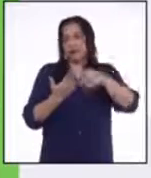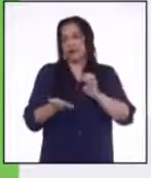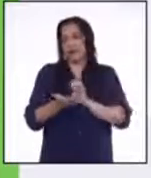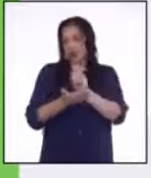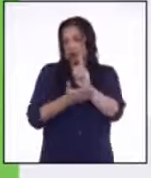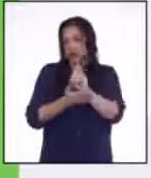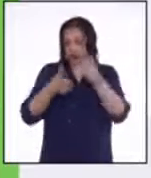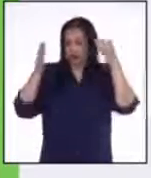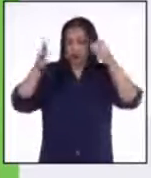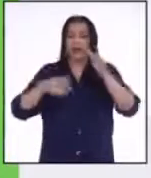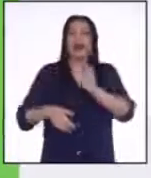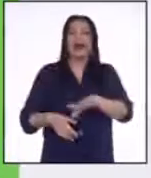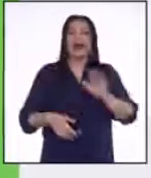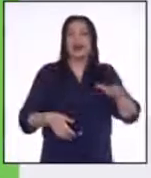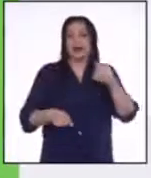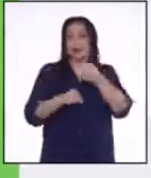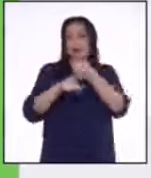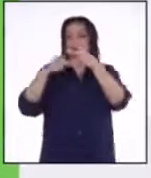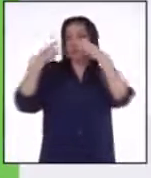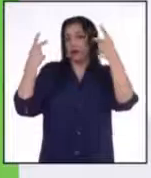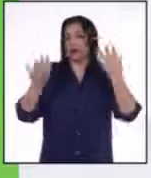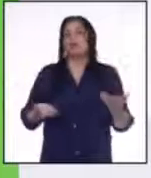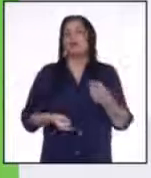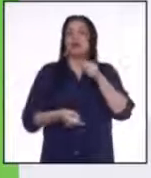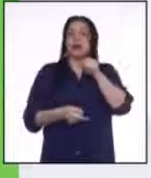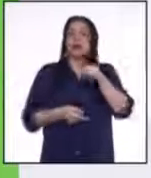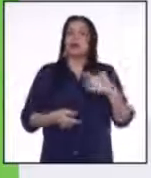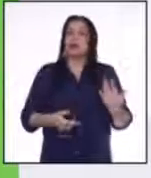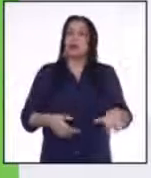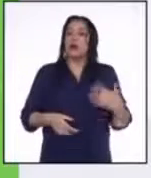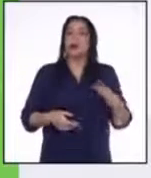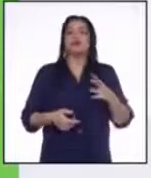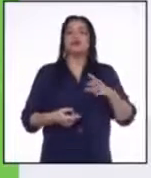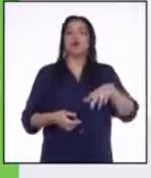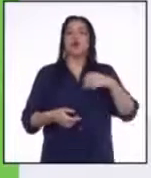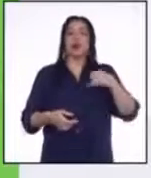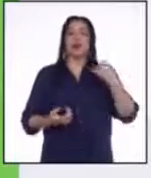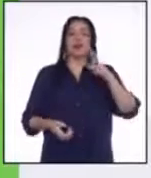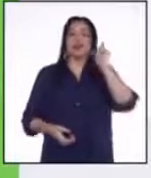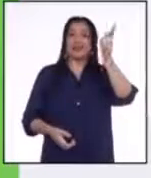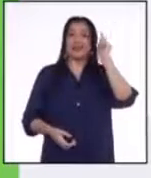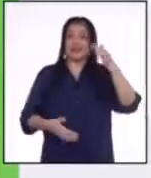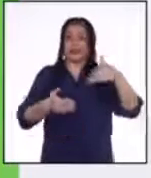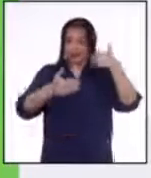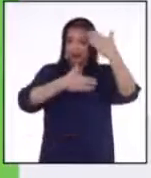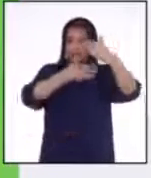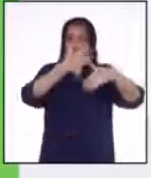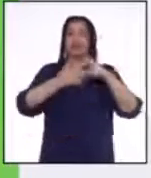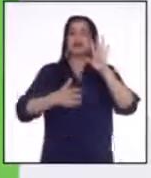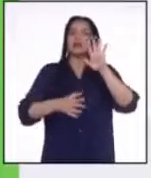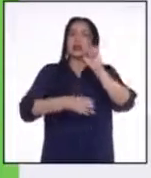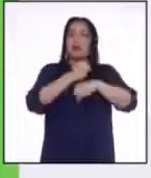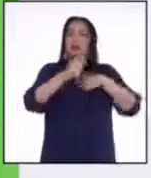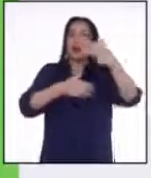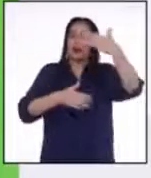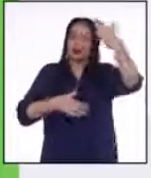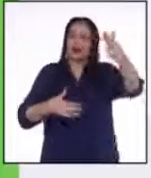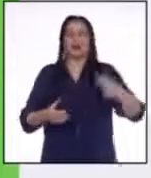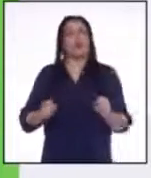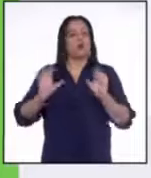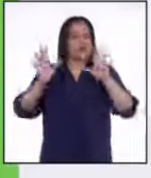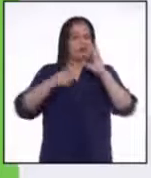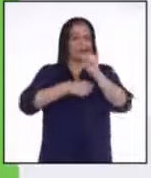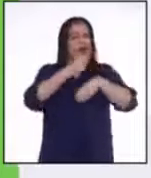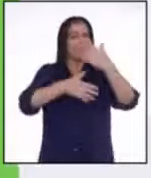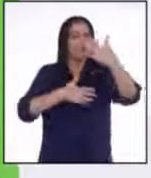dirigido a niños de Iquitos. Imagínense esos jóvenes líderes que en los próximos 5 años, 6 años, 10